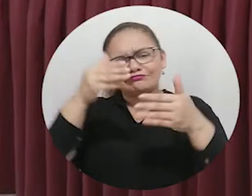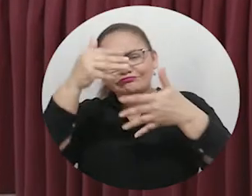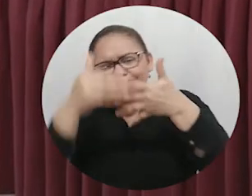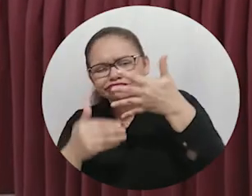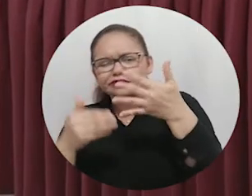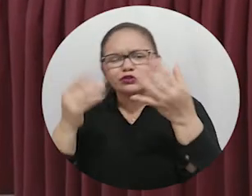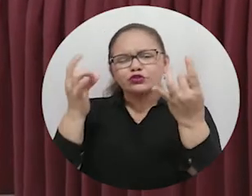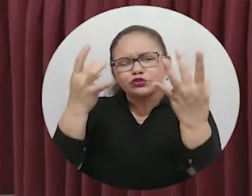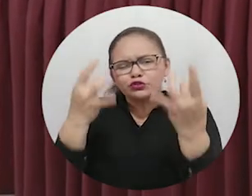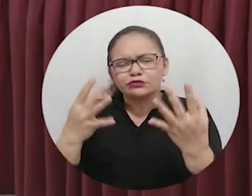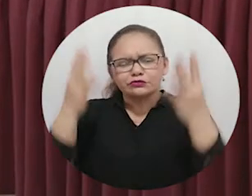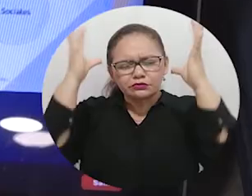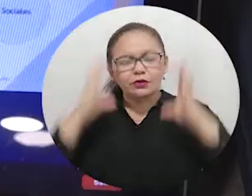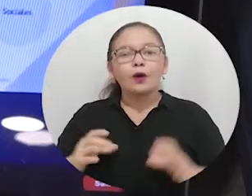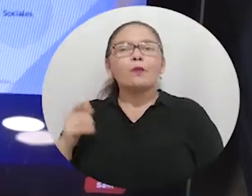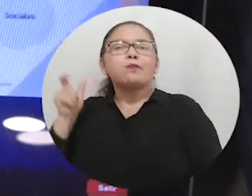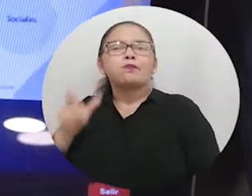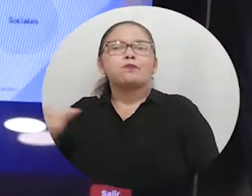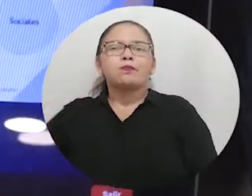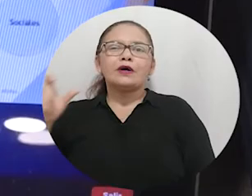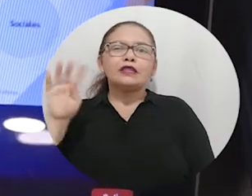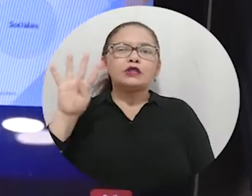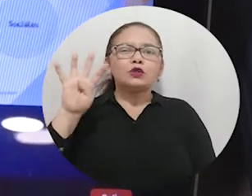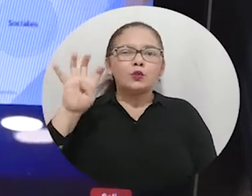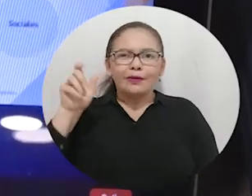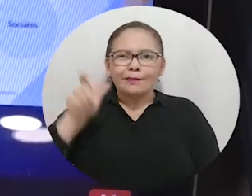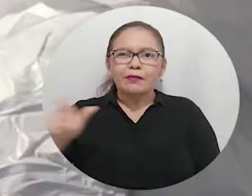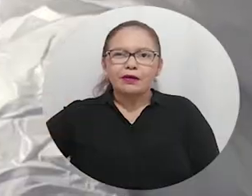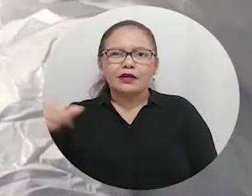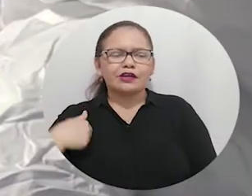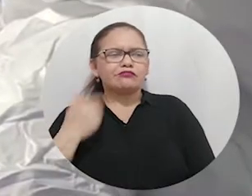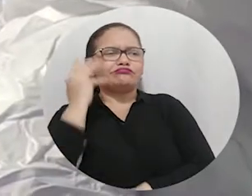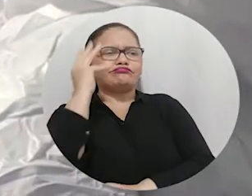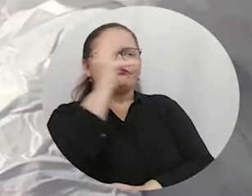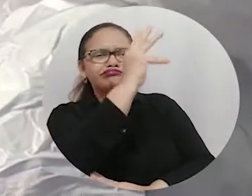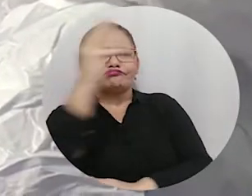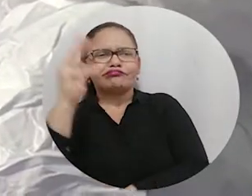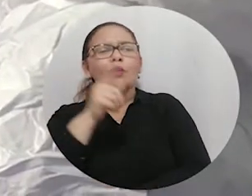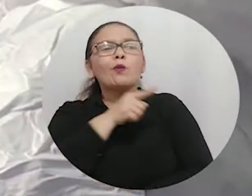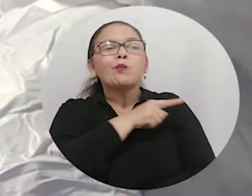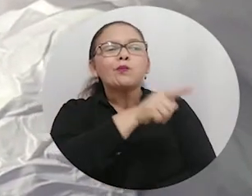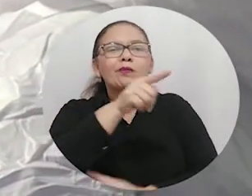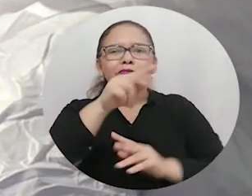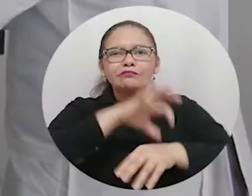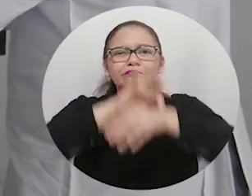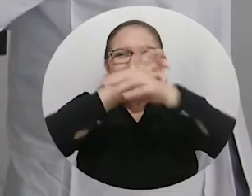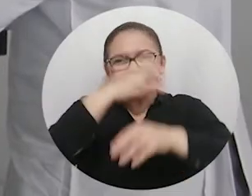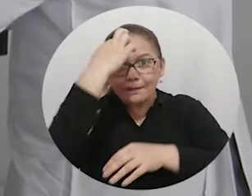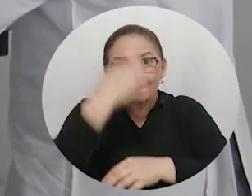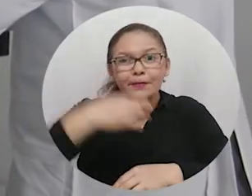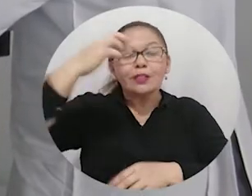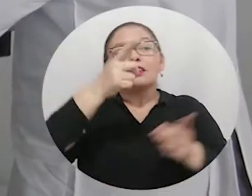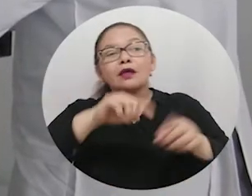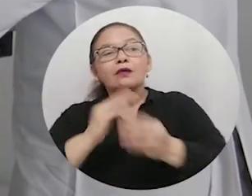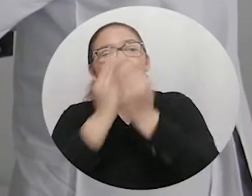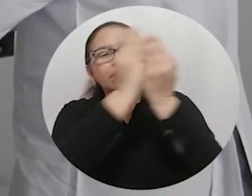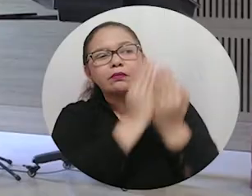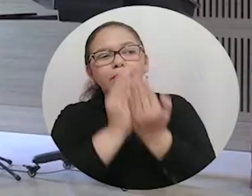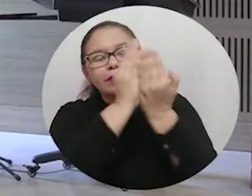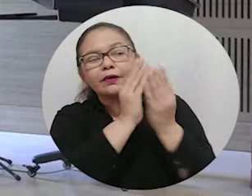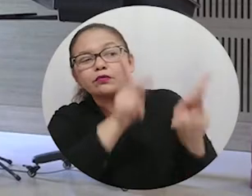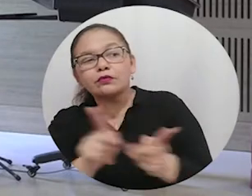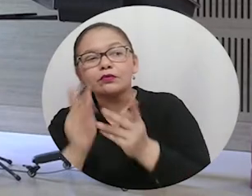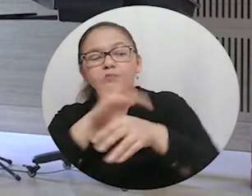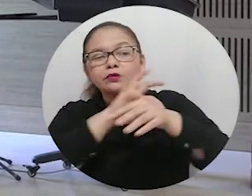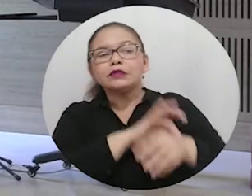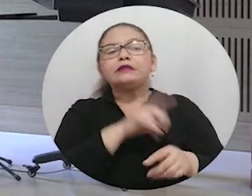Interdisciplinario en Dolor, nueve especialistas en diferentes ramas de la salud se dirigieron a médicos generales y estudiantes de medicina para